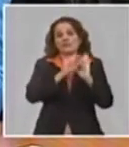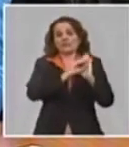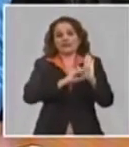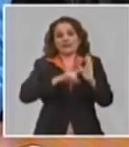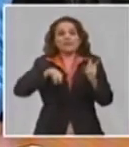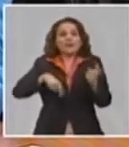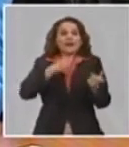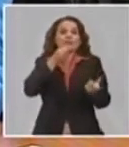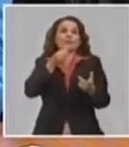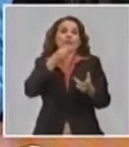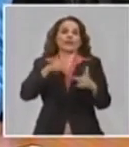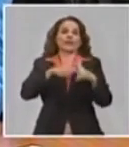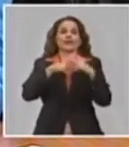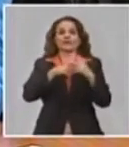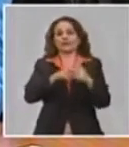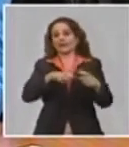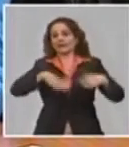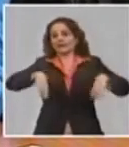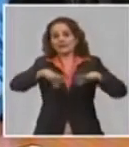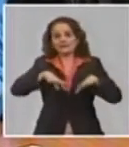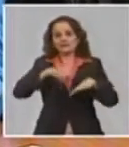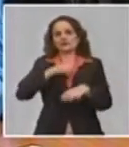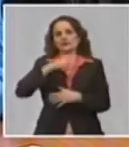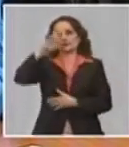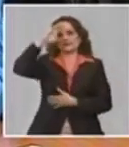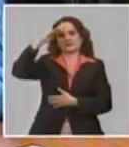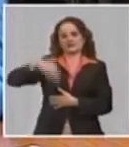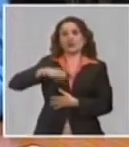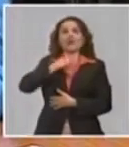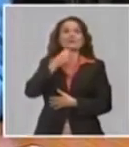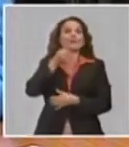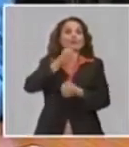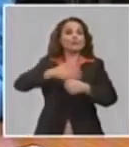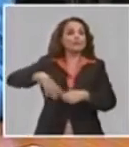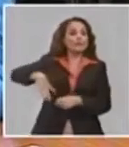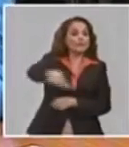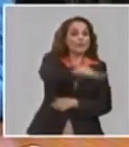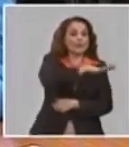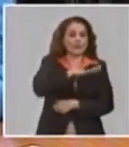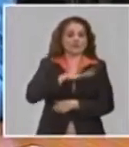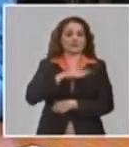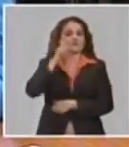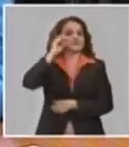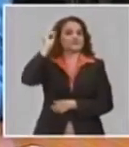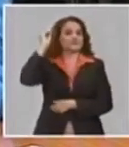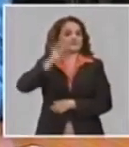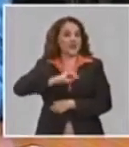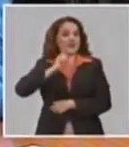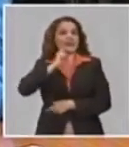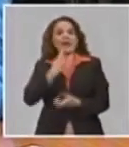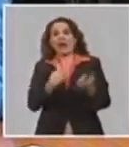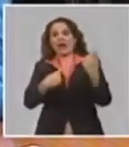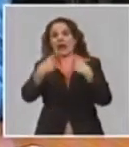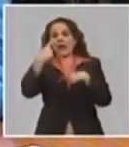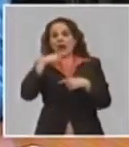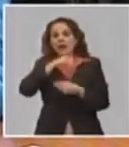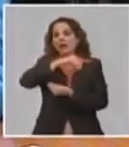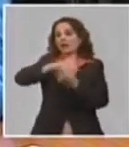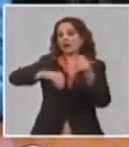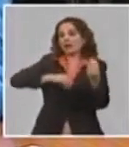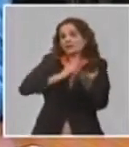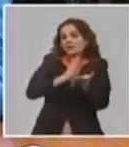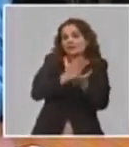medidas. Y decirle a la población que cualquier modificación, que sería ya de cara a cuando empecemos a enfrentar